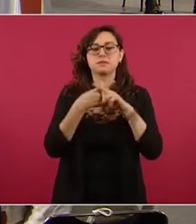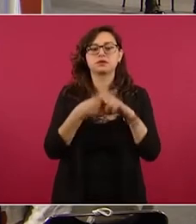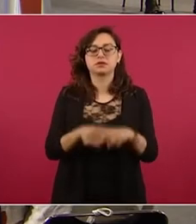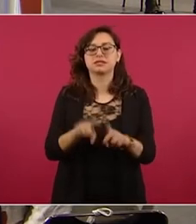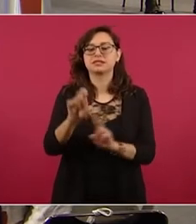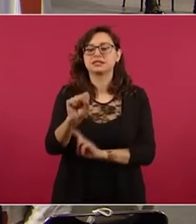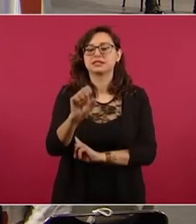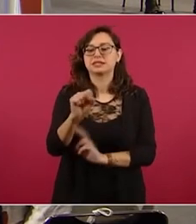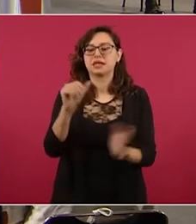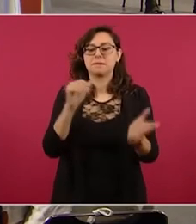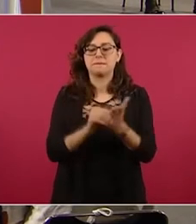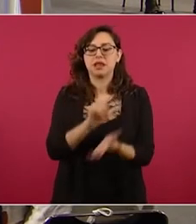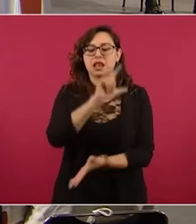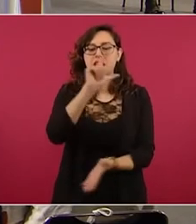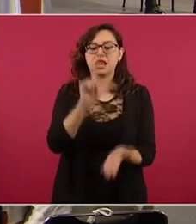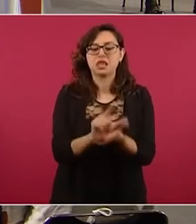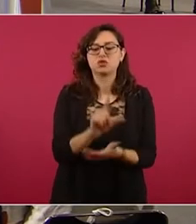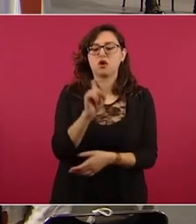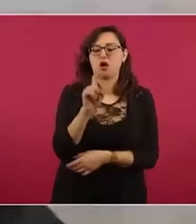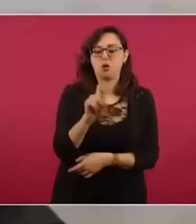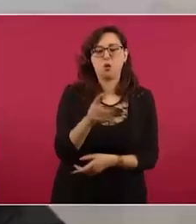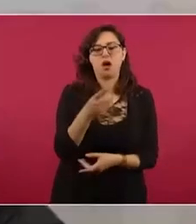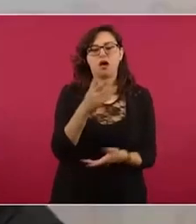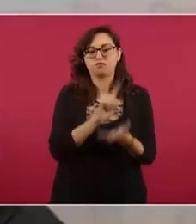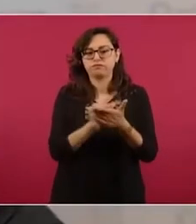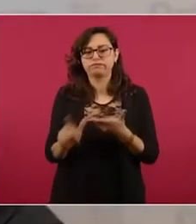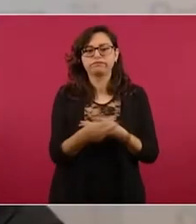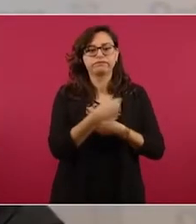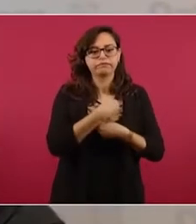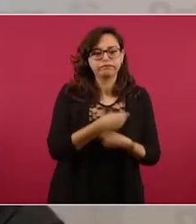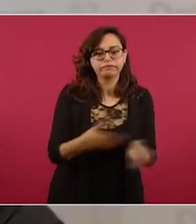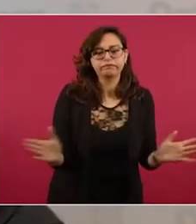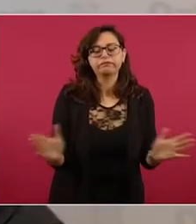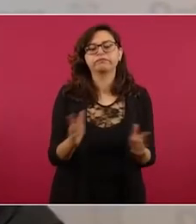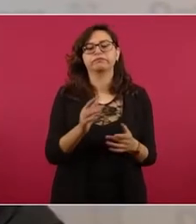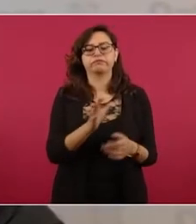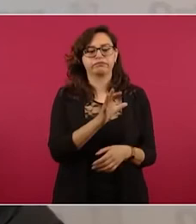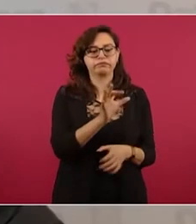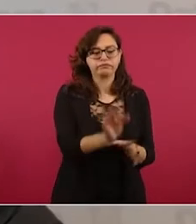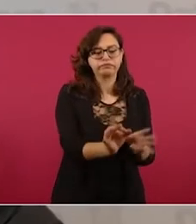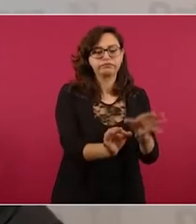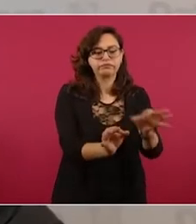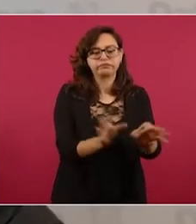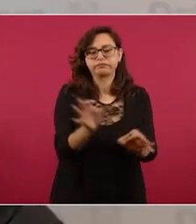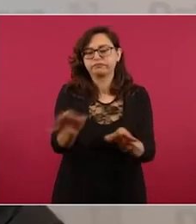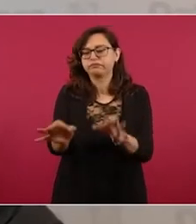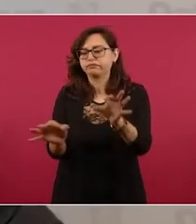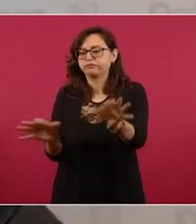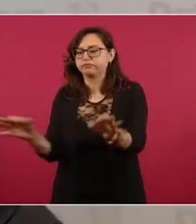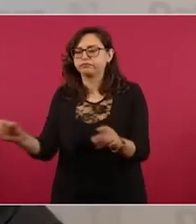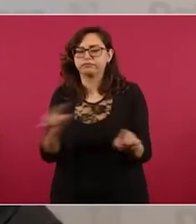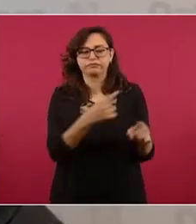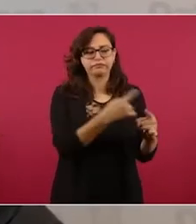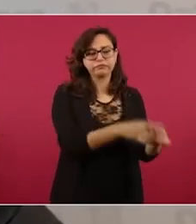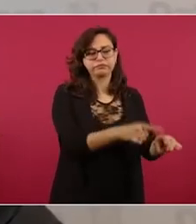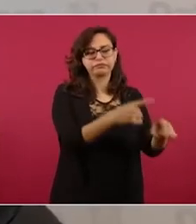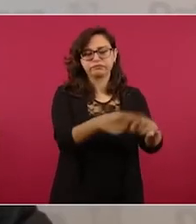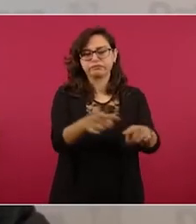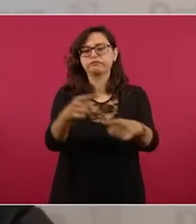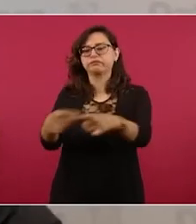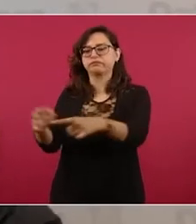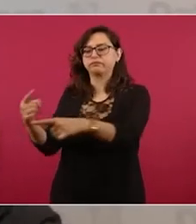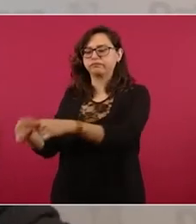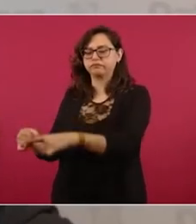en las comunidades de Ventanilla, Mazunte, San Agustinillo, Puerto Ángel, Zipolite,